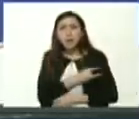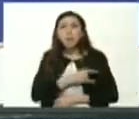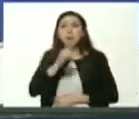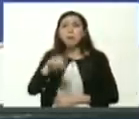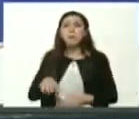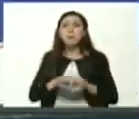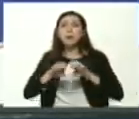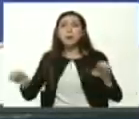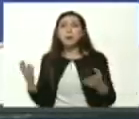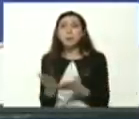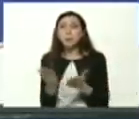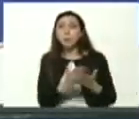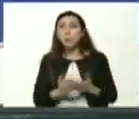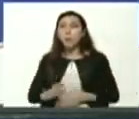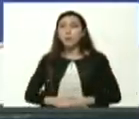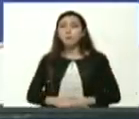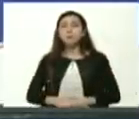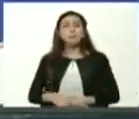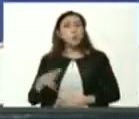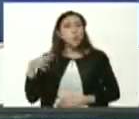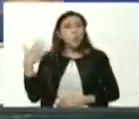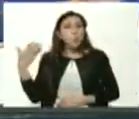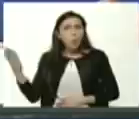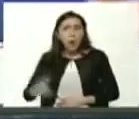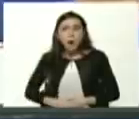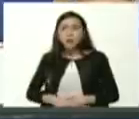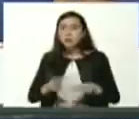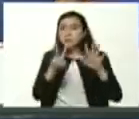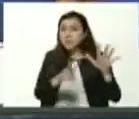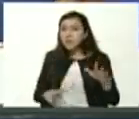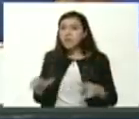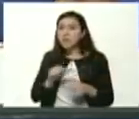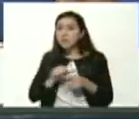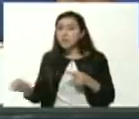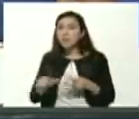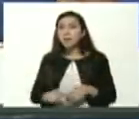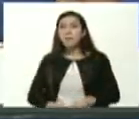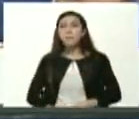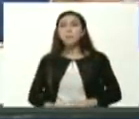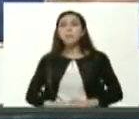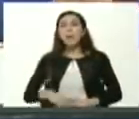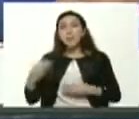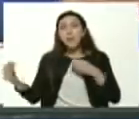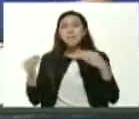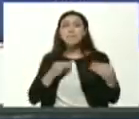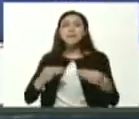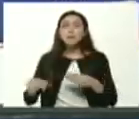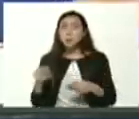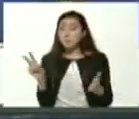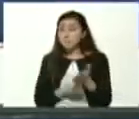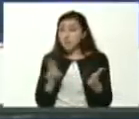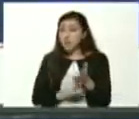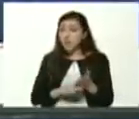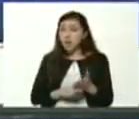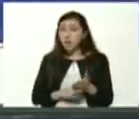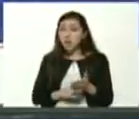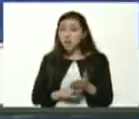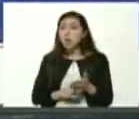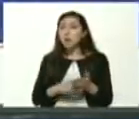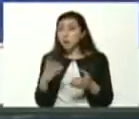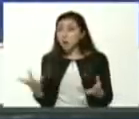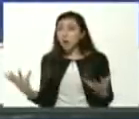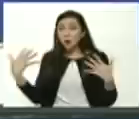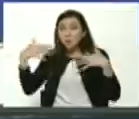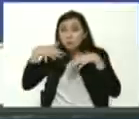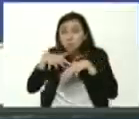¿cuándo se da? se da en los siete días de flexibilización ¿verdad? es algo complementario